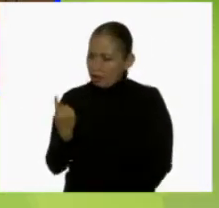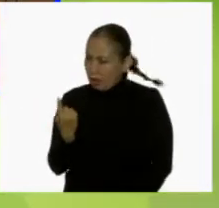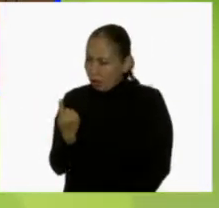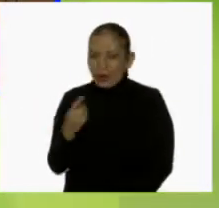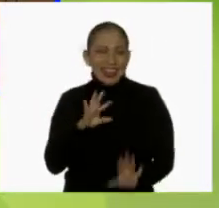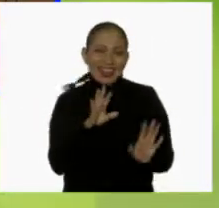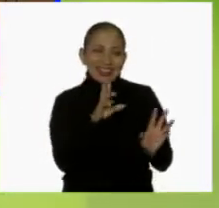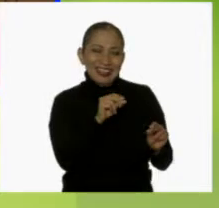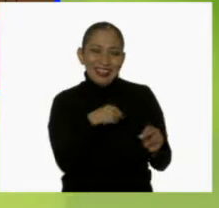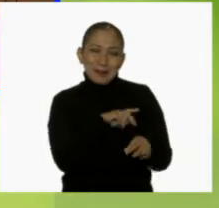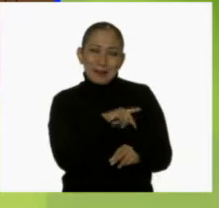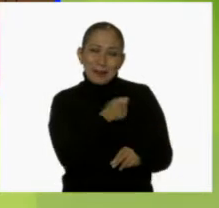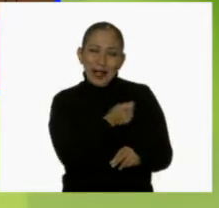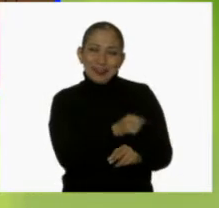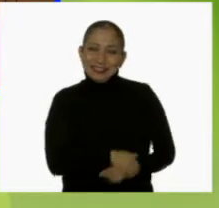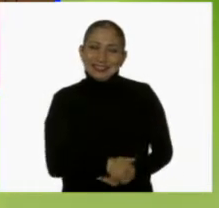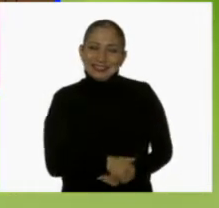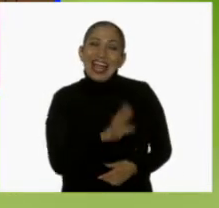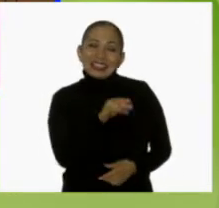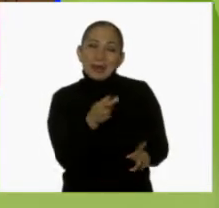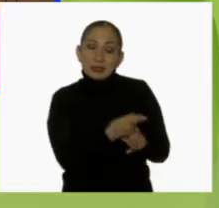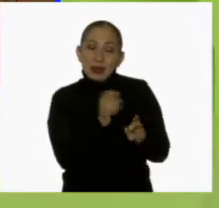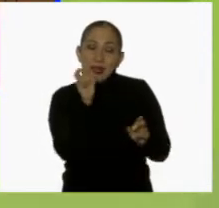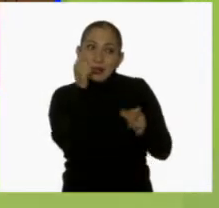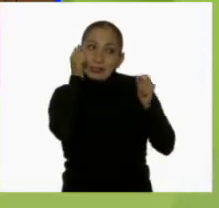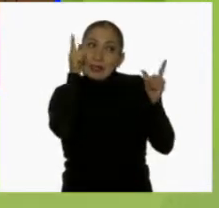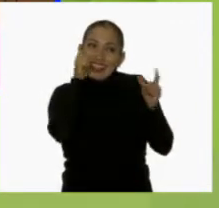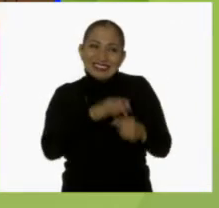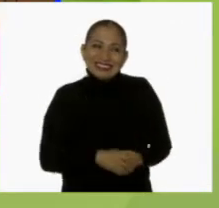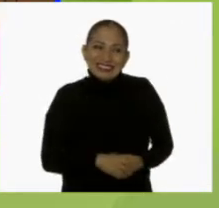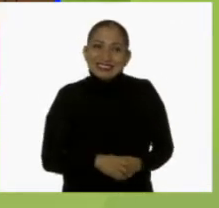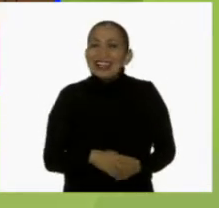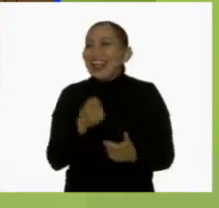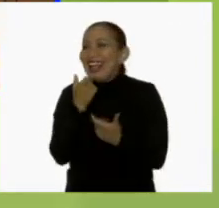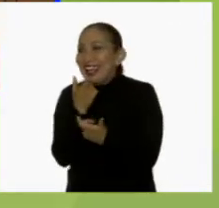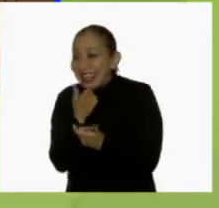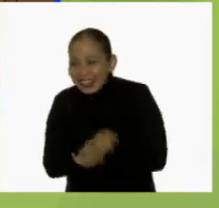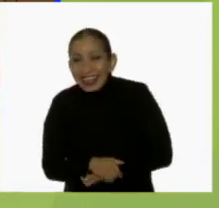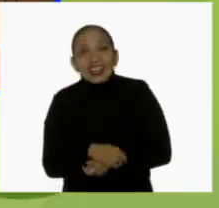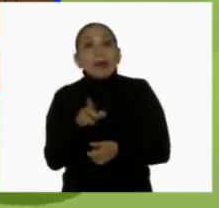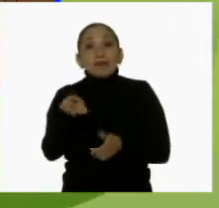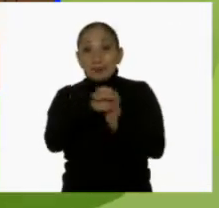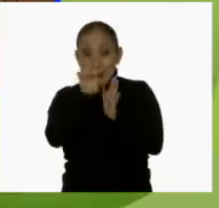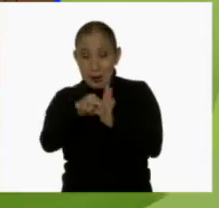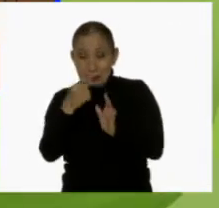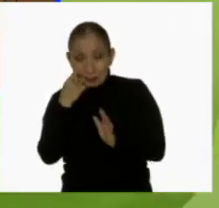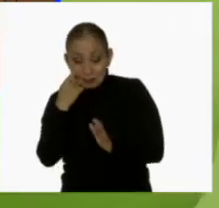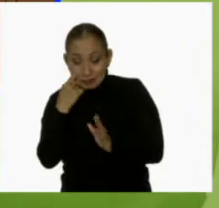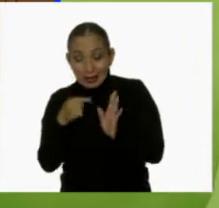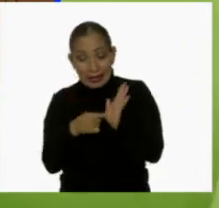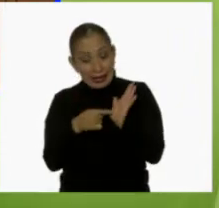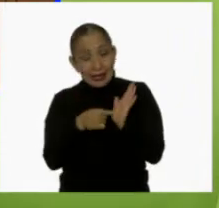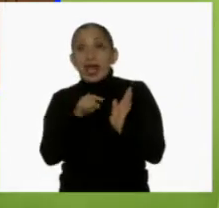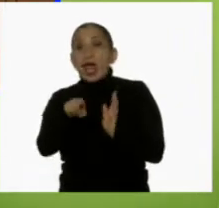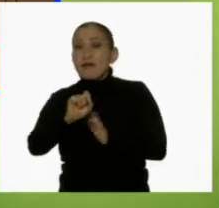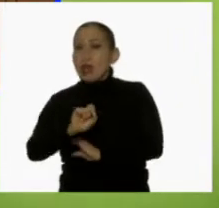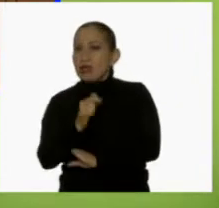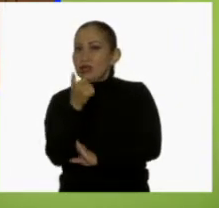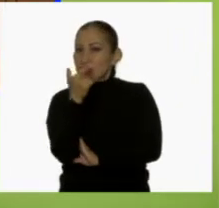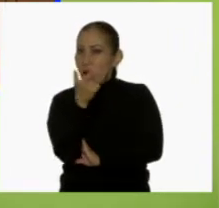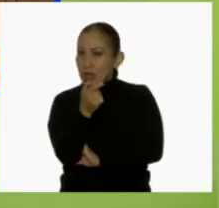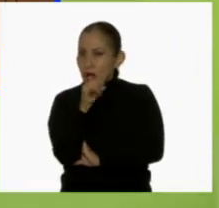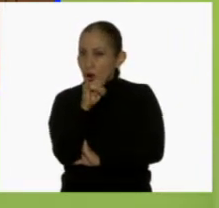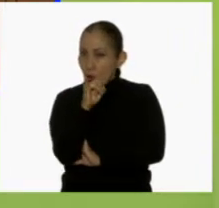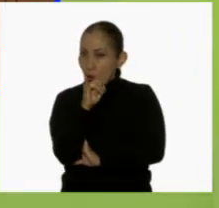Bueno, no, la verdad era mi perro. Eso ya pasó cuando estaba despierto. Por ejemplo, por ejemplo, mira. El 27